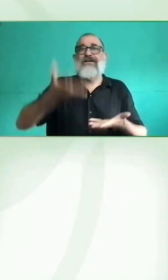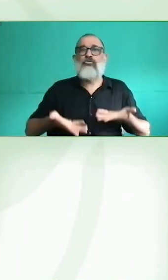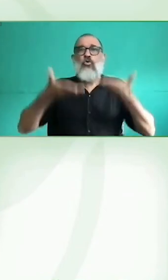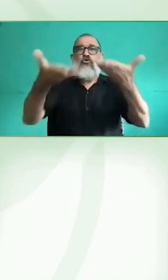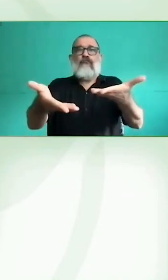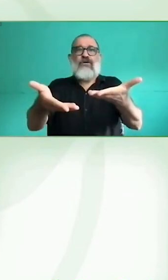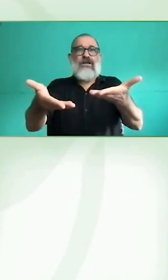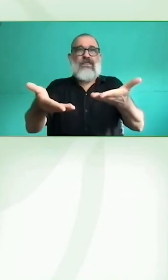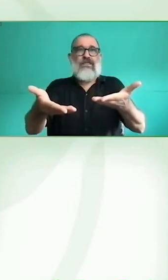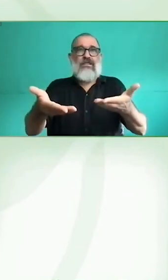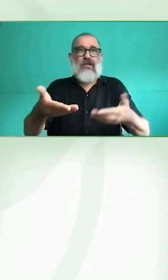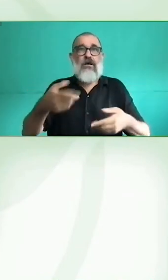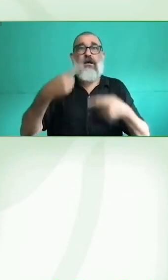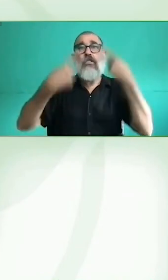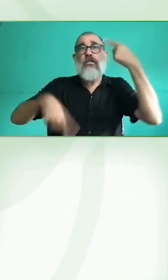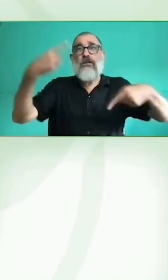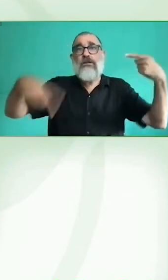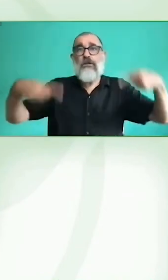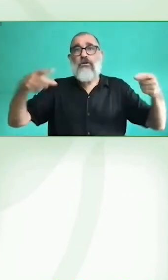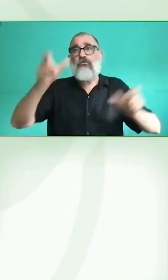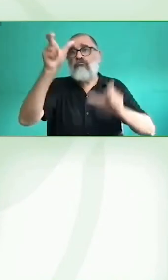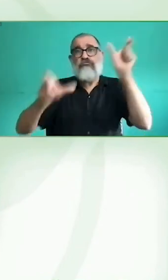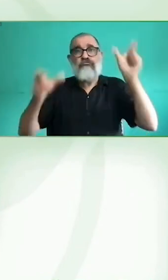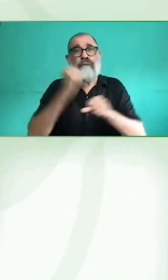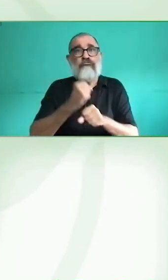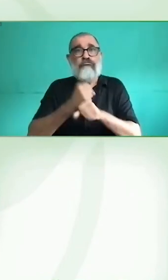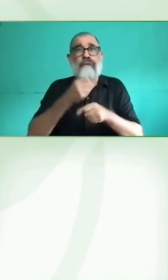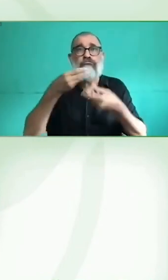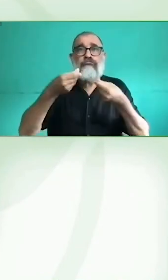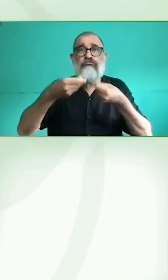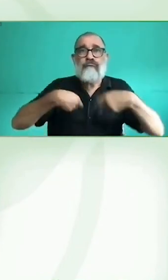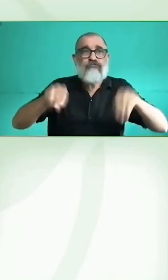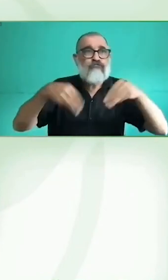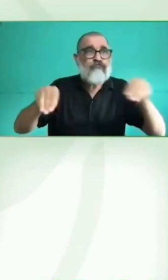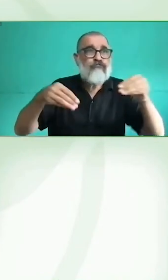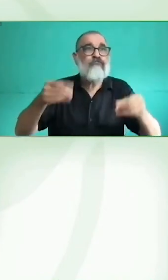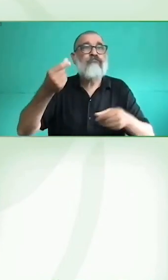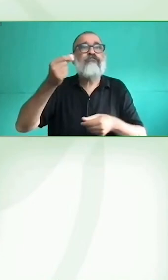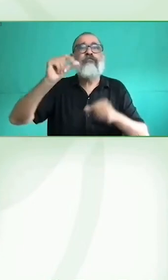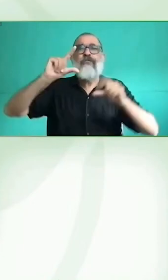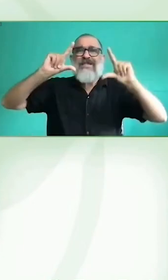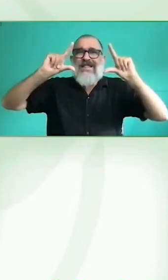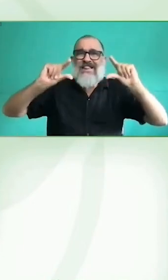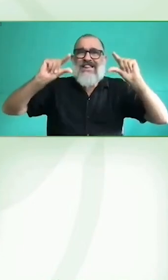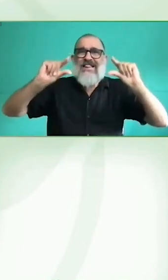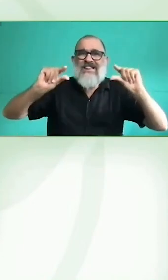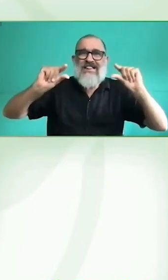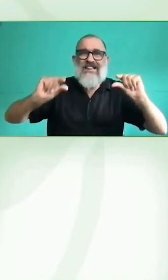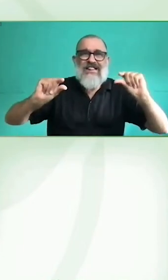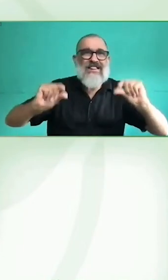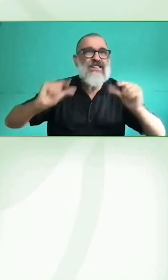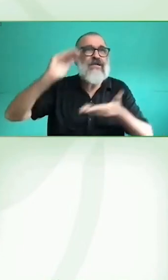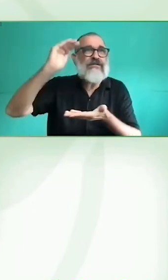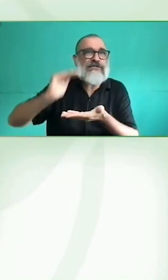social, desde los mecanismos contributivos, también cada vez más se está colaborando a que, sobre todo, las personas con discapacidad que tienen un nivel